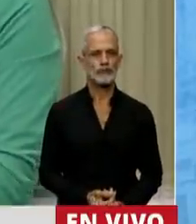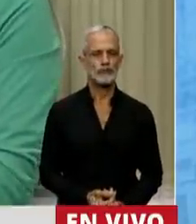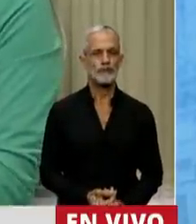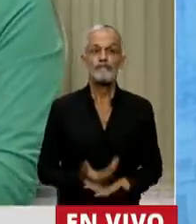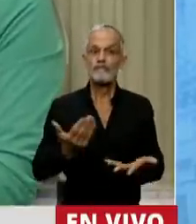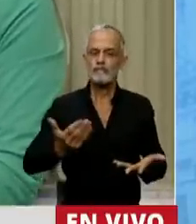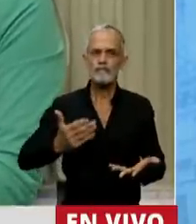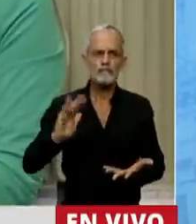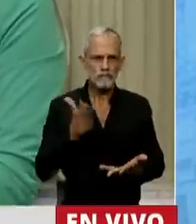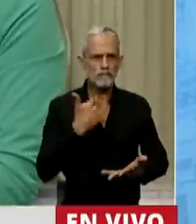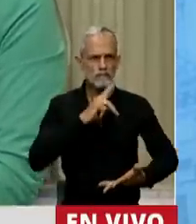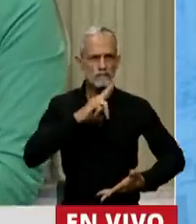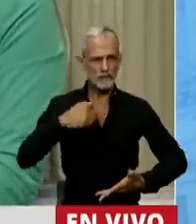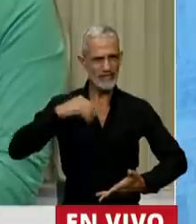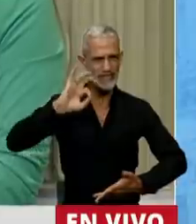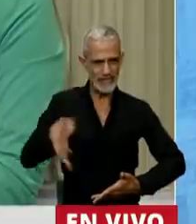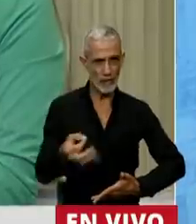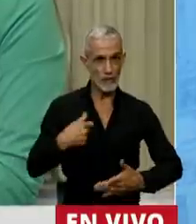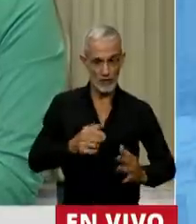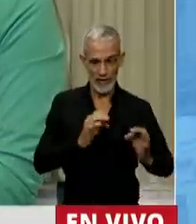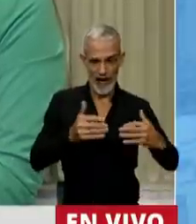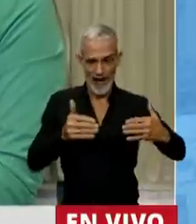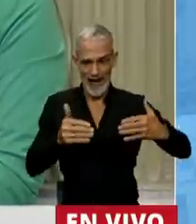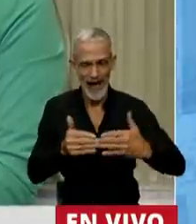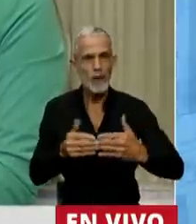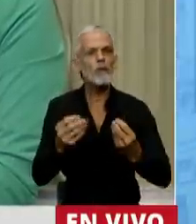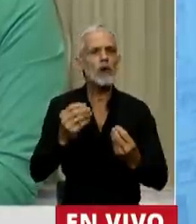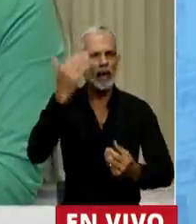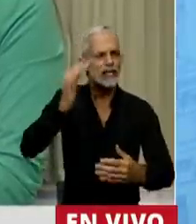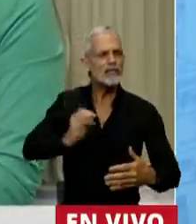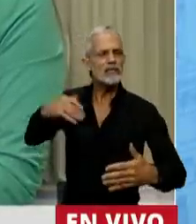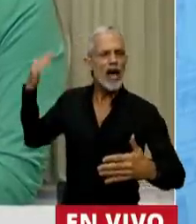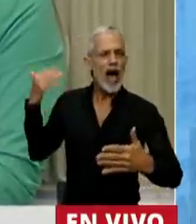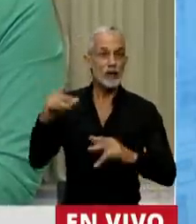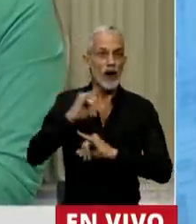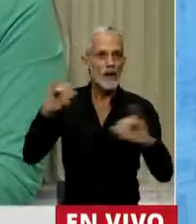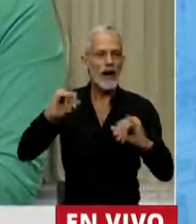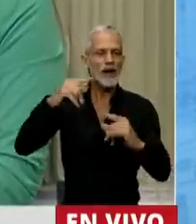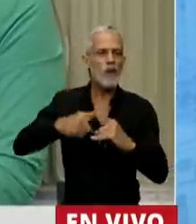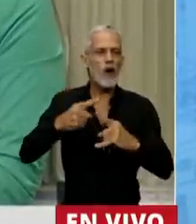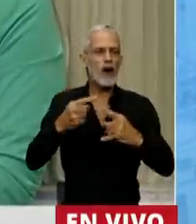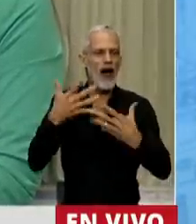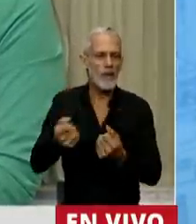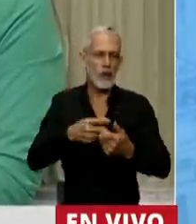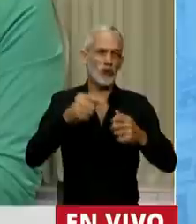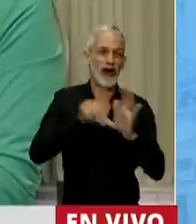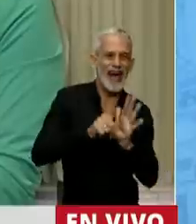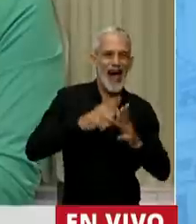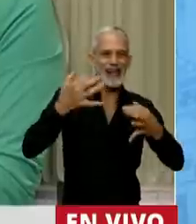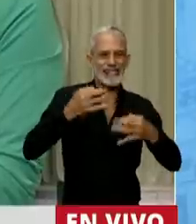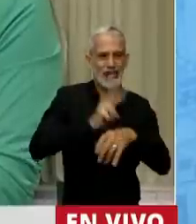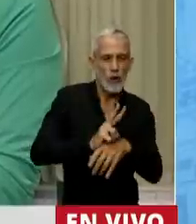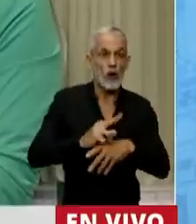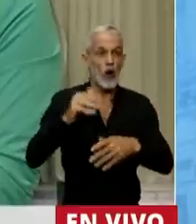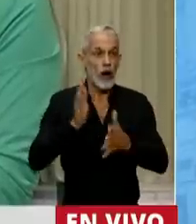todas sabemos que llegamos hasta acá porque hace más de 15 años la campaña por el aborto legal, seguro y gratuito se